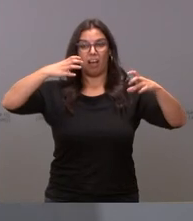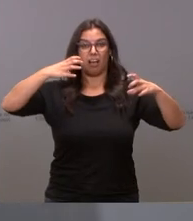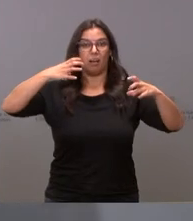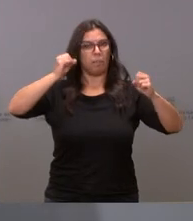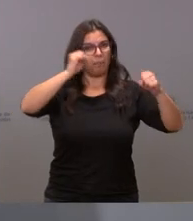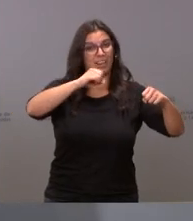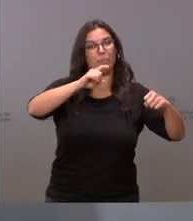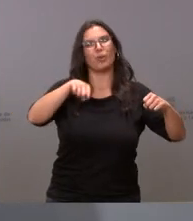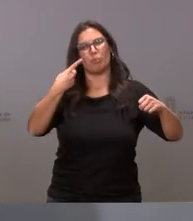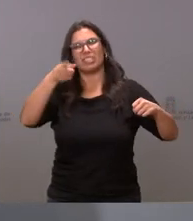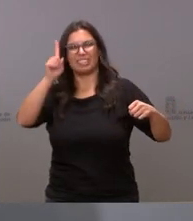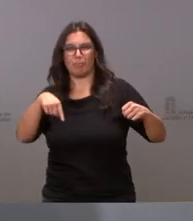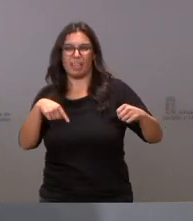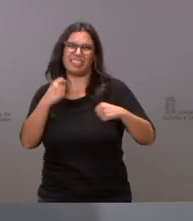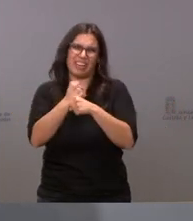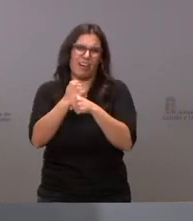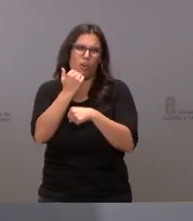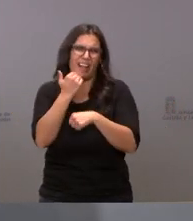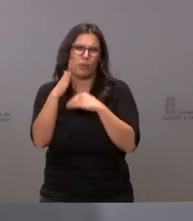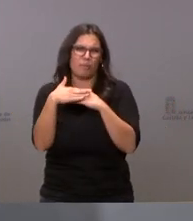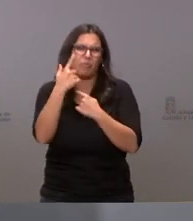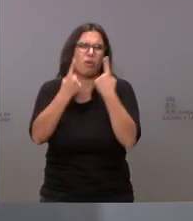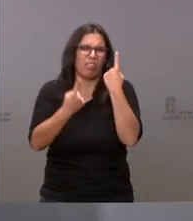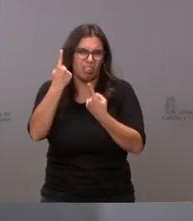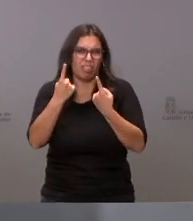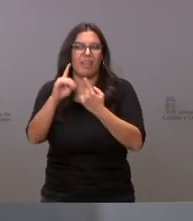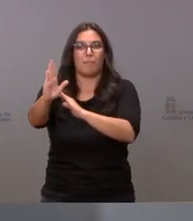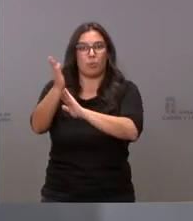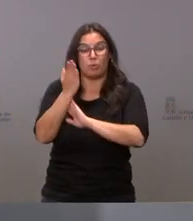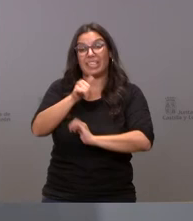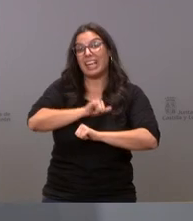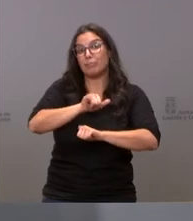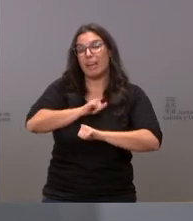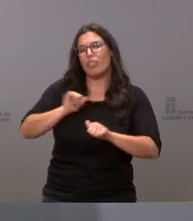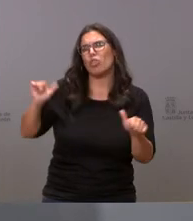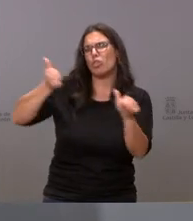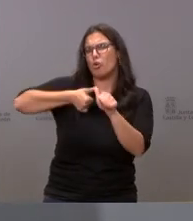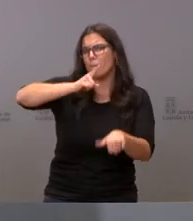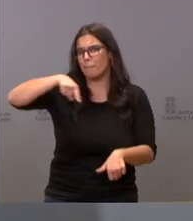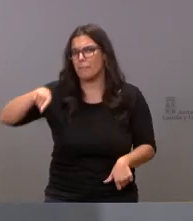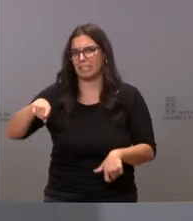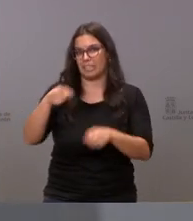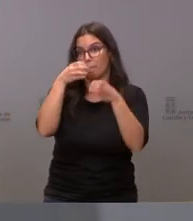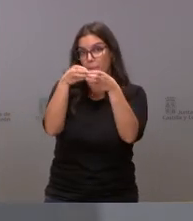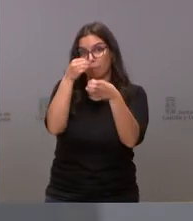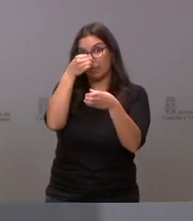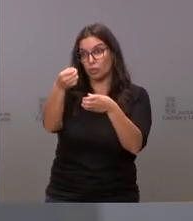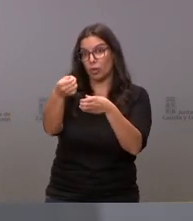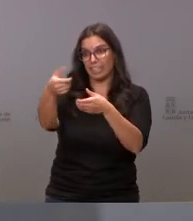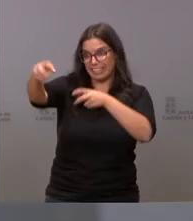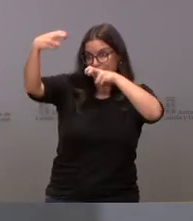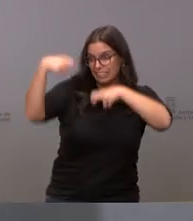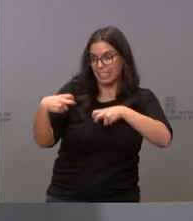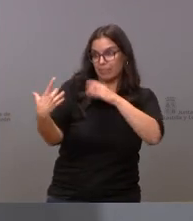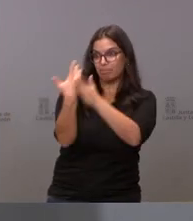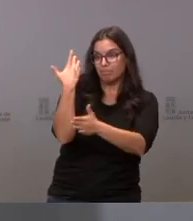alguna vez hagan su trabajo y nos hagan llegar una propuesta llegamos esperándole meses meses al partido socialista a que se siente con nosotros